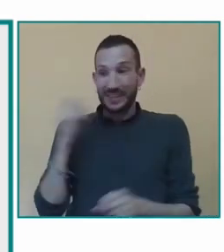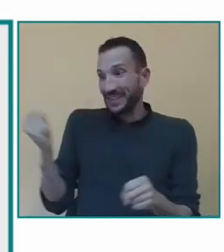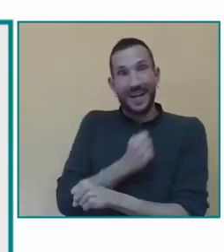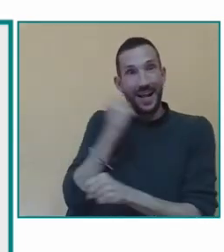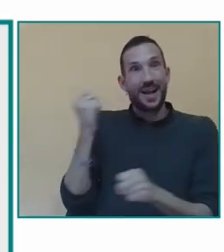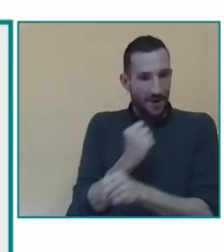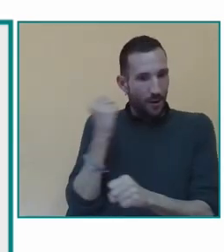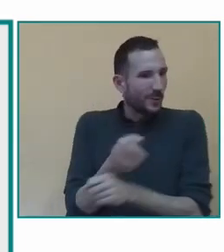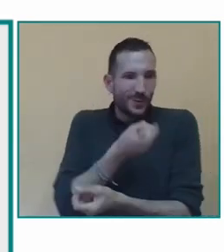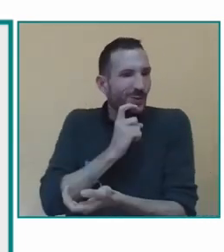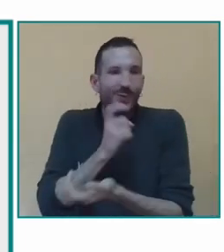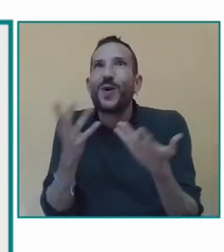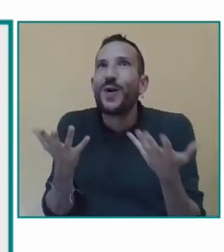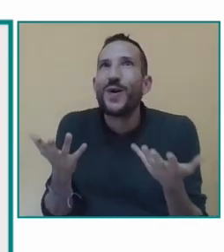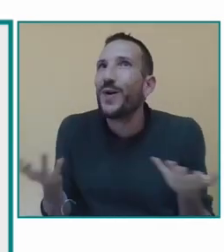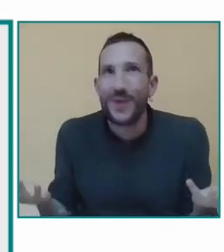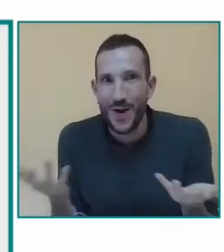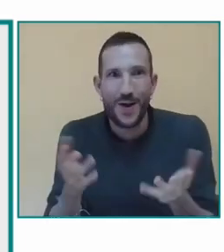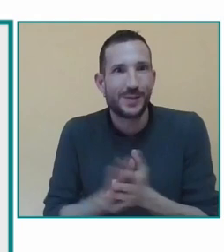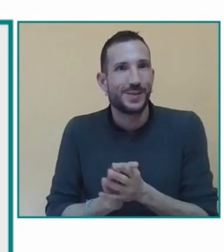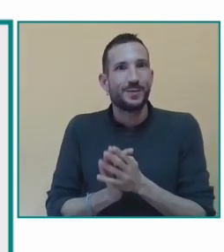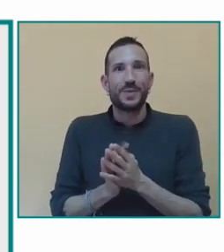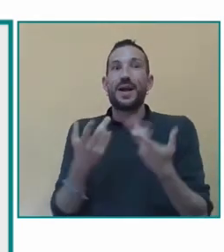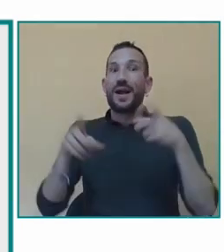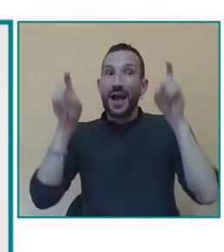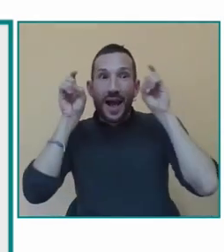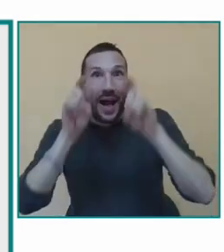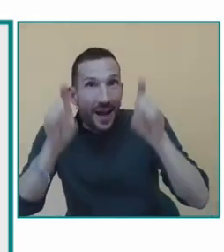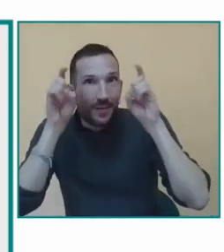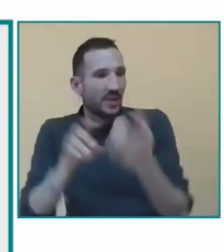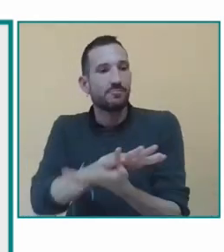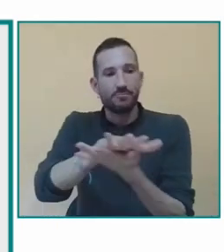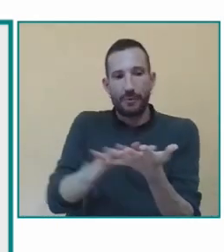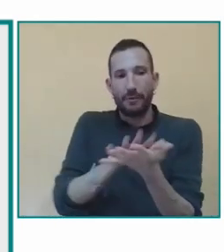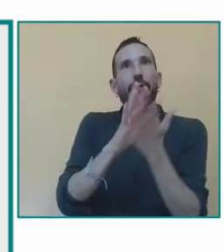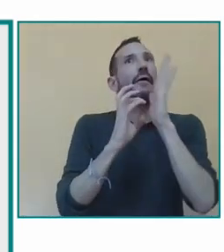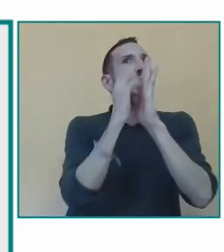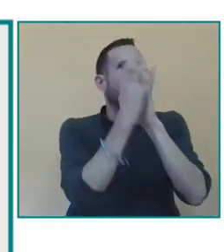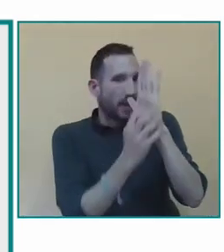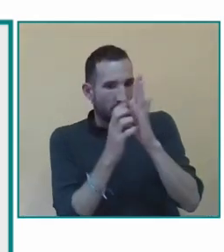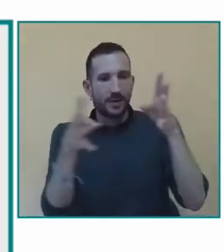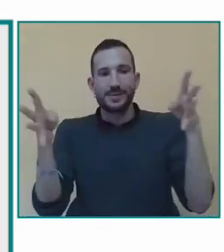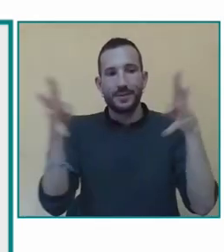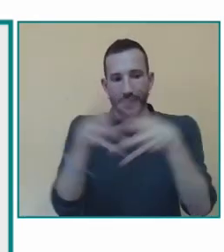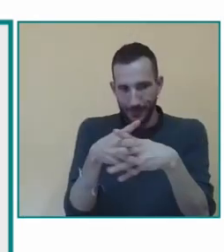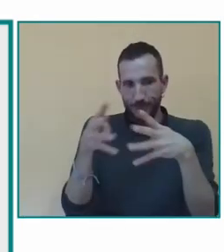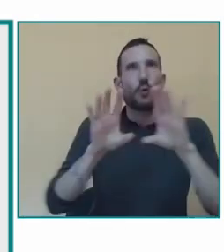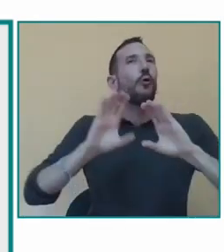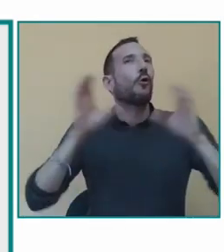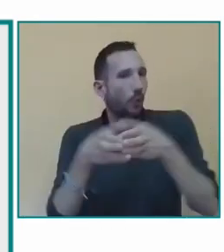los asesores son los especialistas en lengua de signos pues cuál es exactamente nuestro trabajo por un lado somos docentes de lengua de